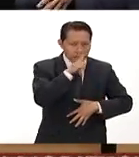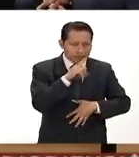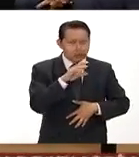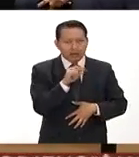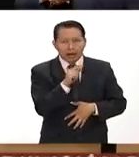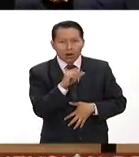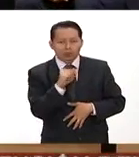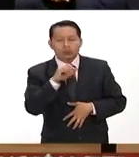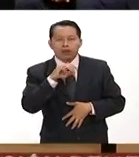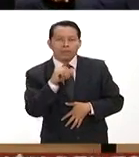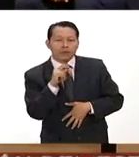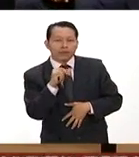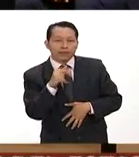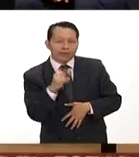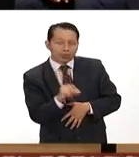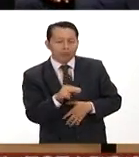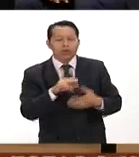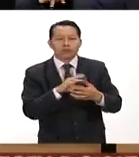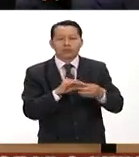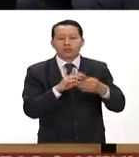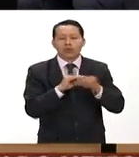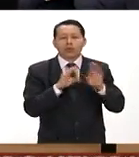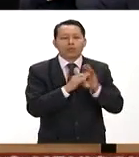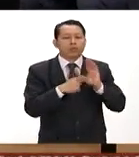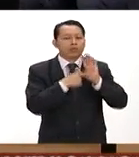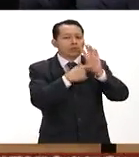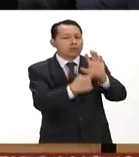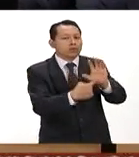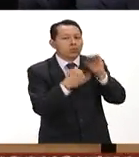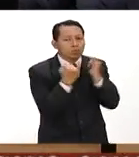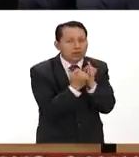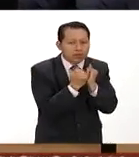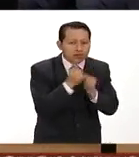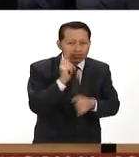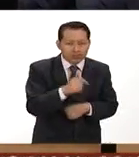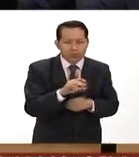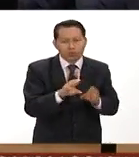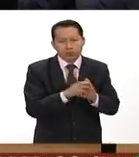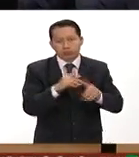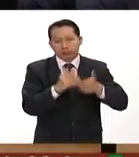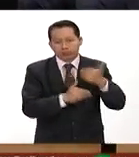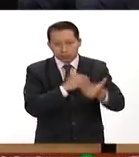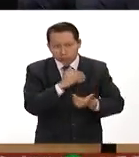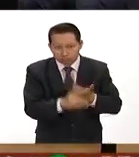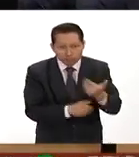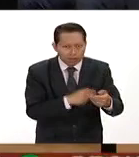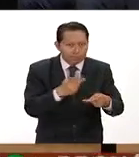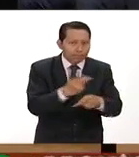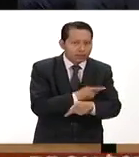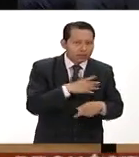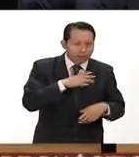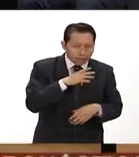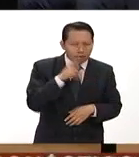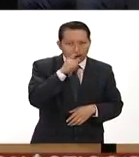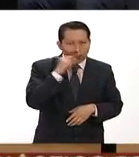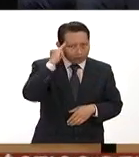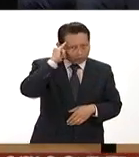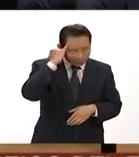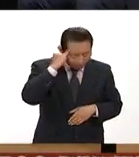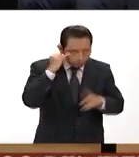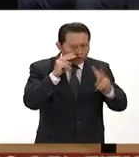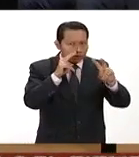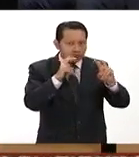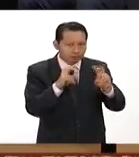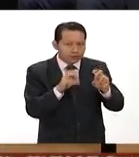es pues dar a conocer yo supongo que los avances cómo se está configurando las lenguas indígenas en términos